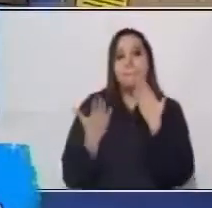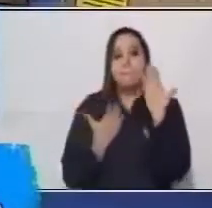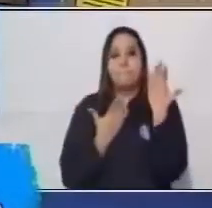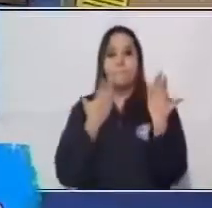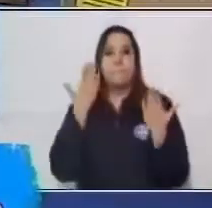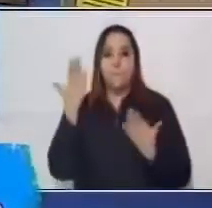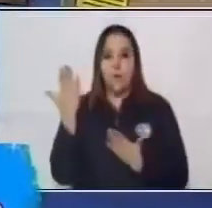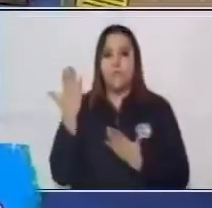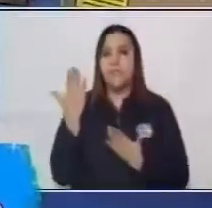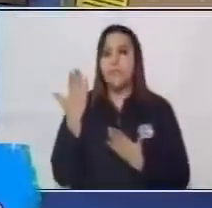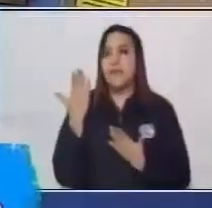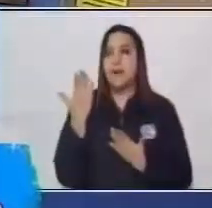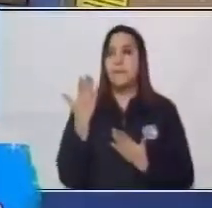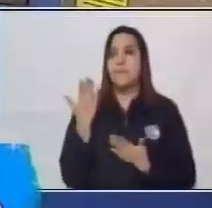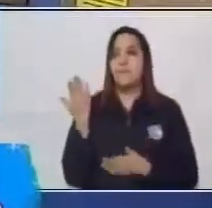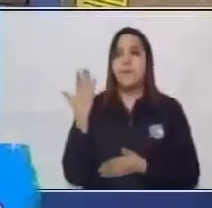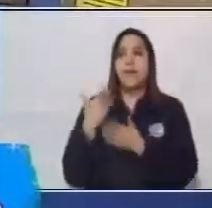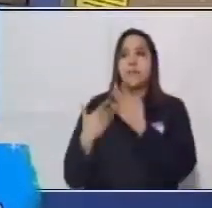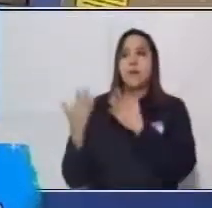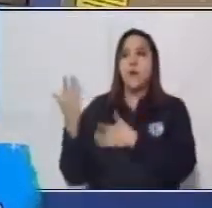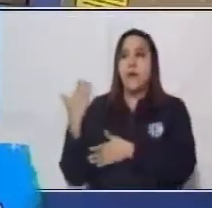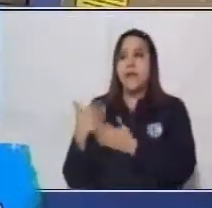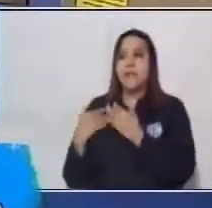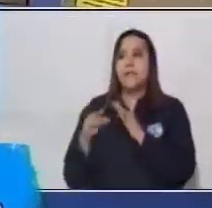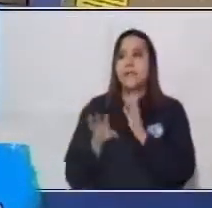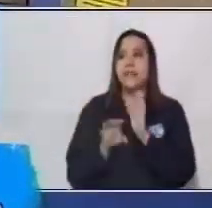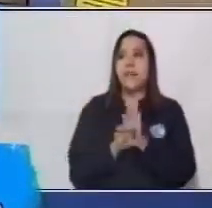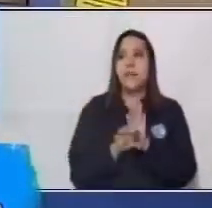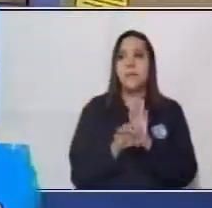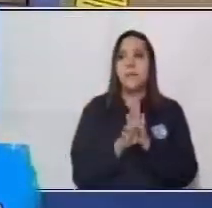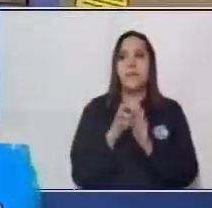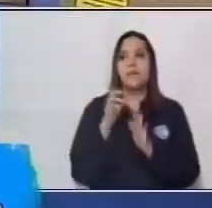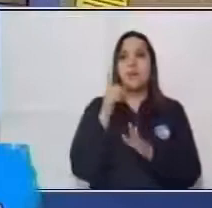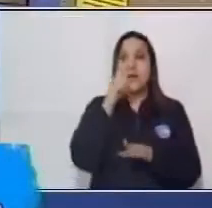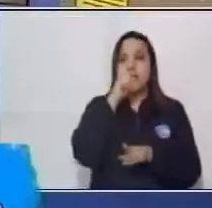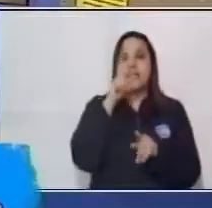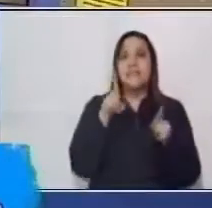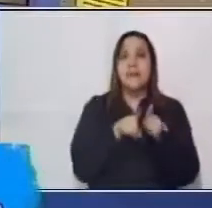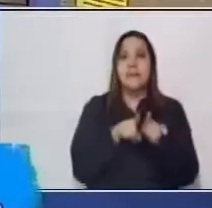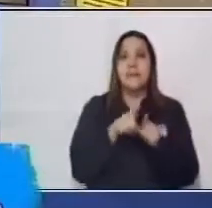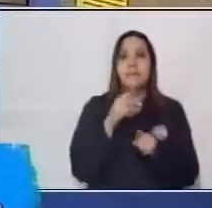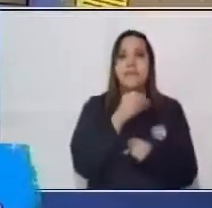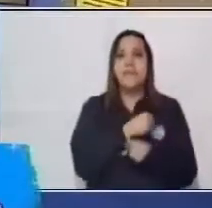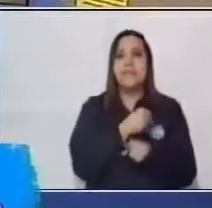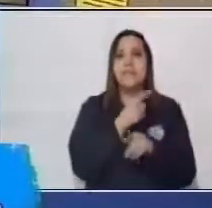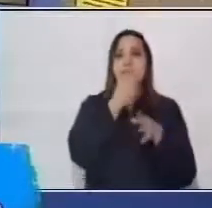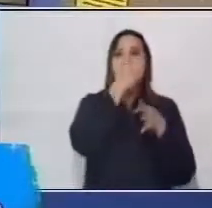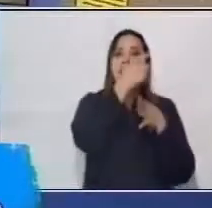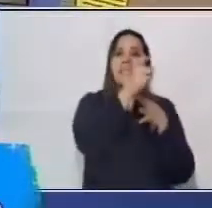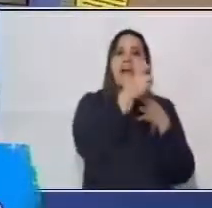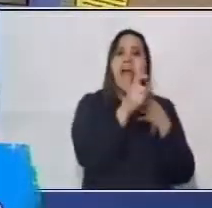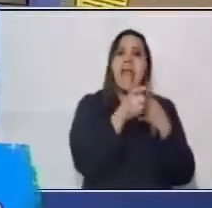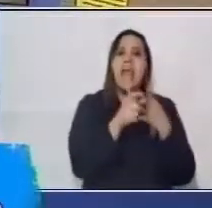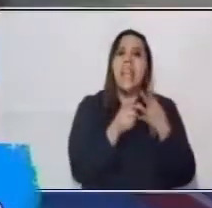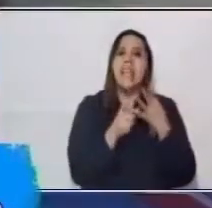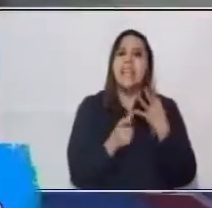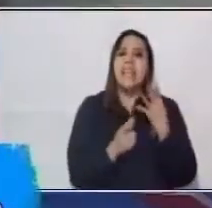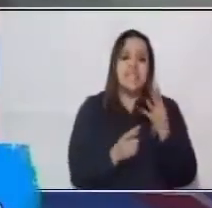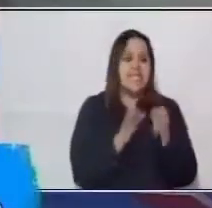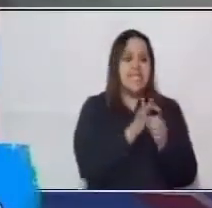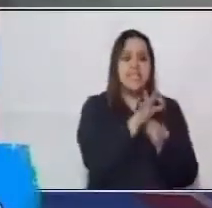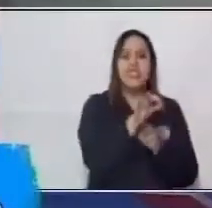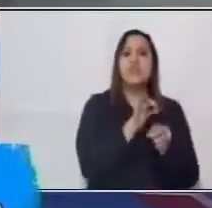ver un ejemplo. Pero antes de seguir también quiero contarte qué características tenían estos pueblos